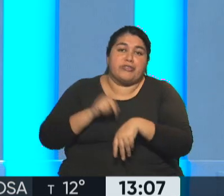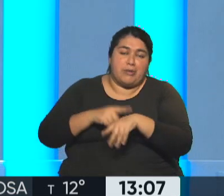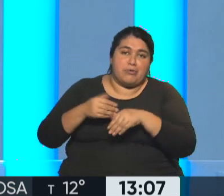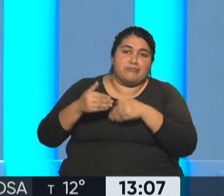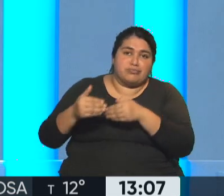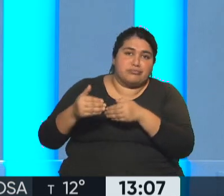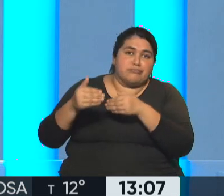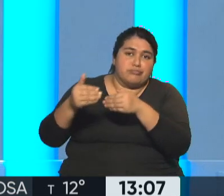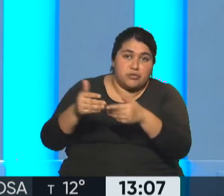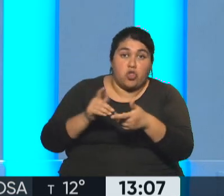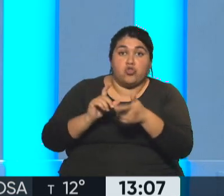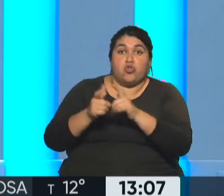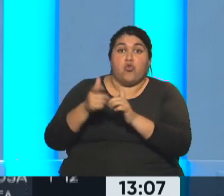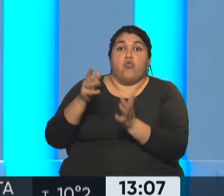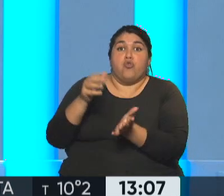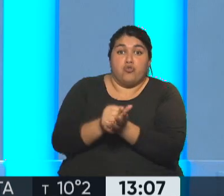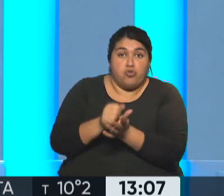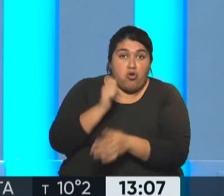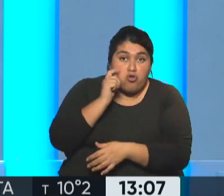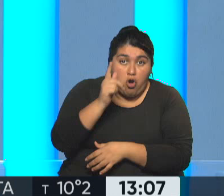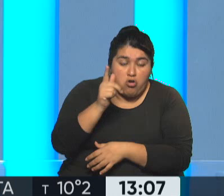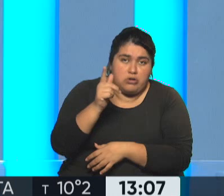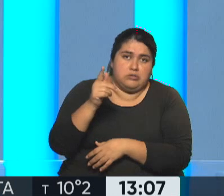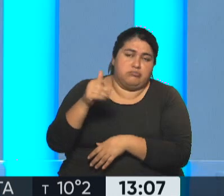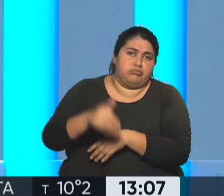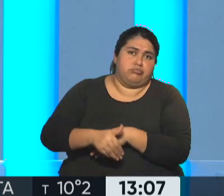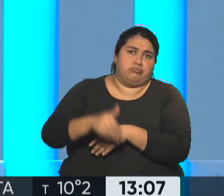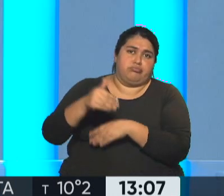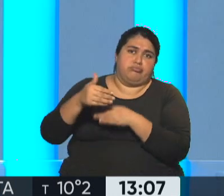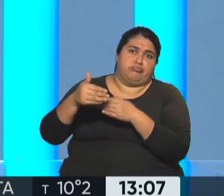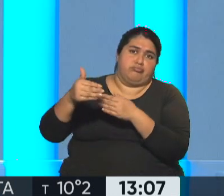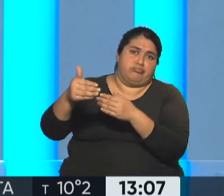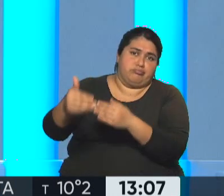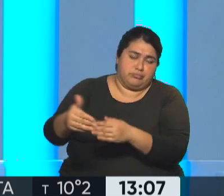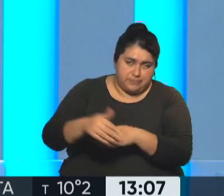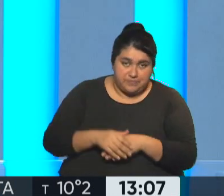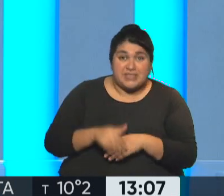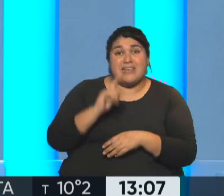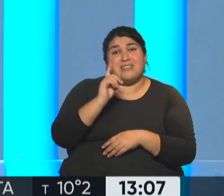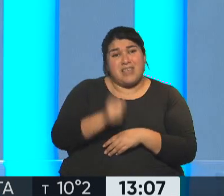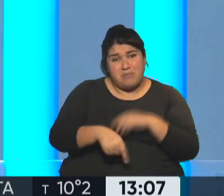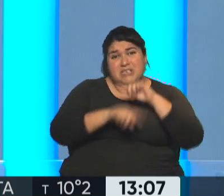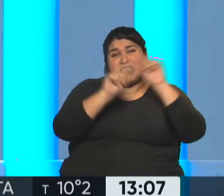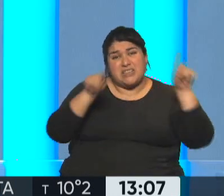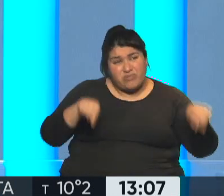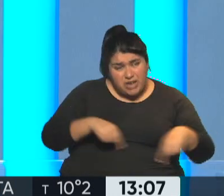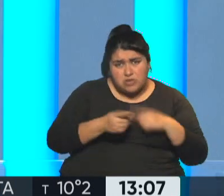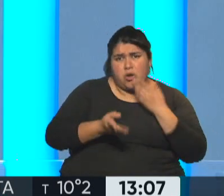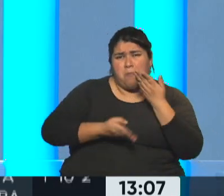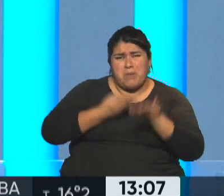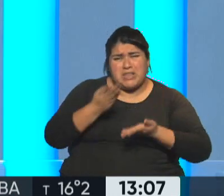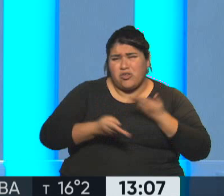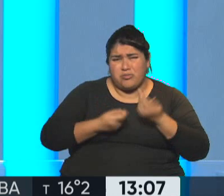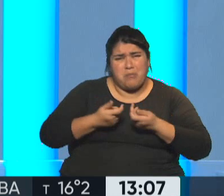la obtención de un turno para llegar a la certificación y también ha crecido la demanda por la certificación. Entonces, todas estas